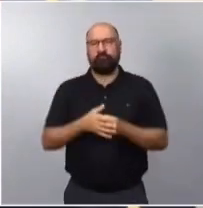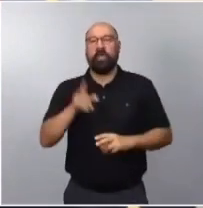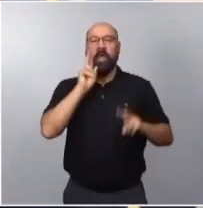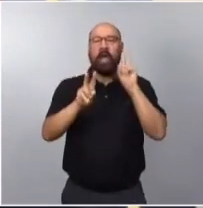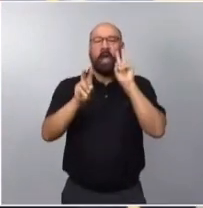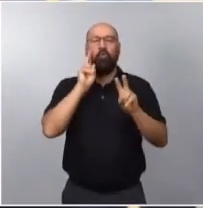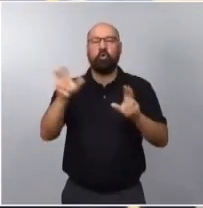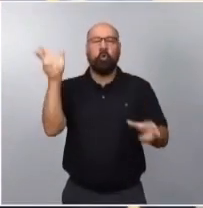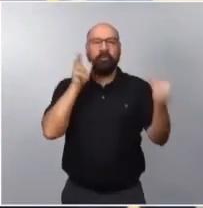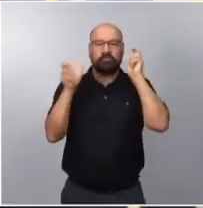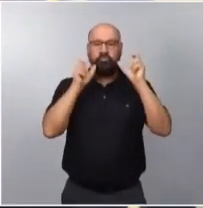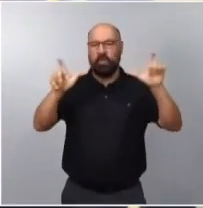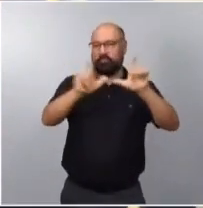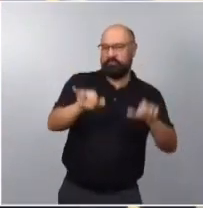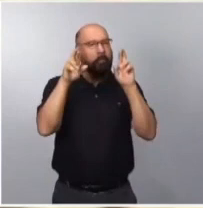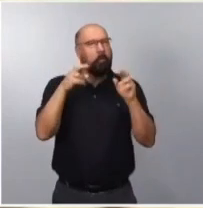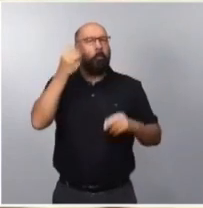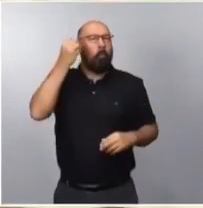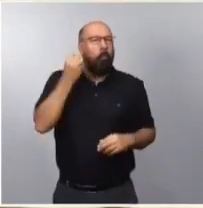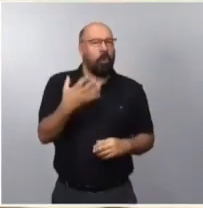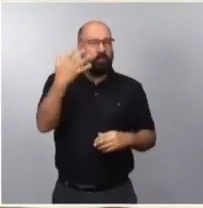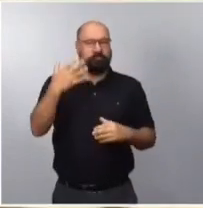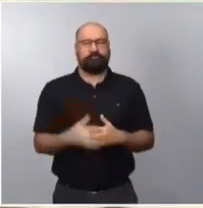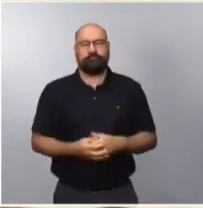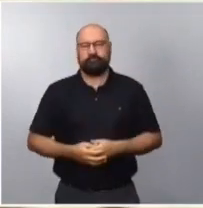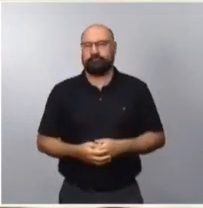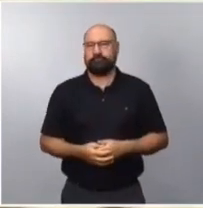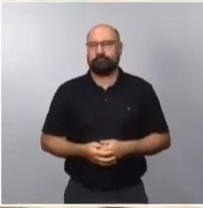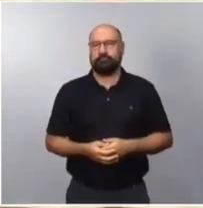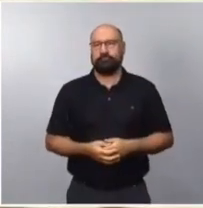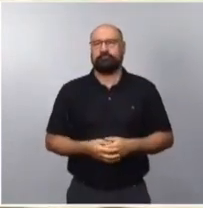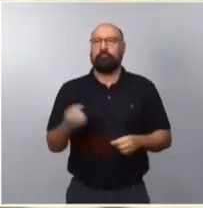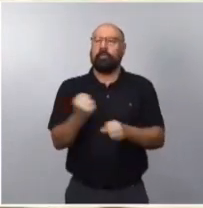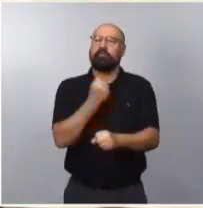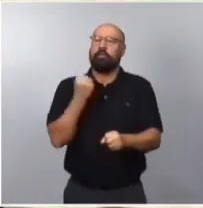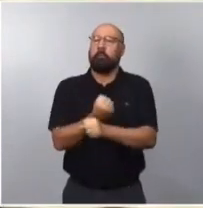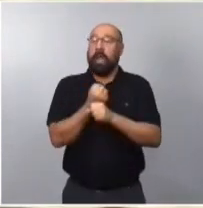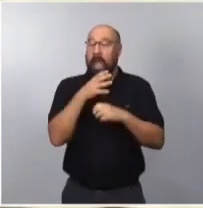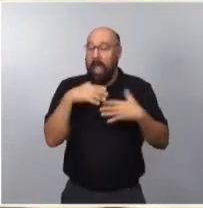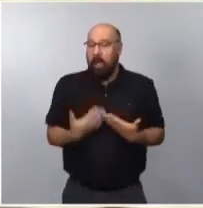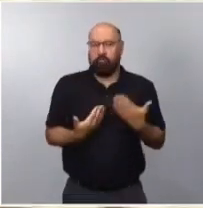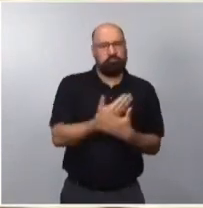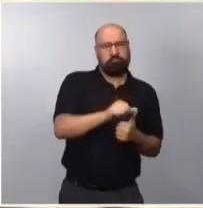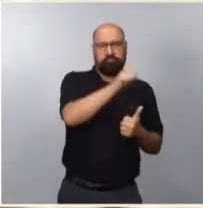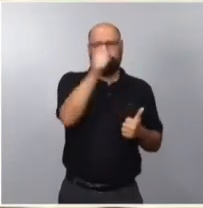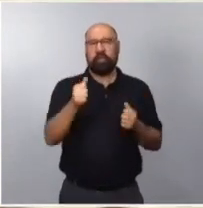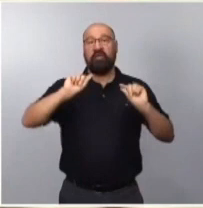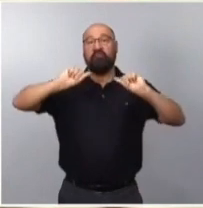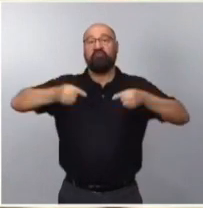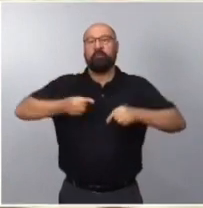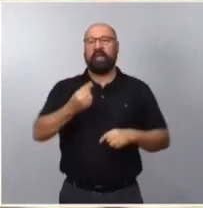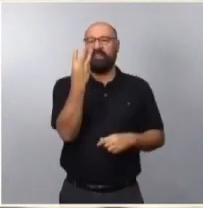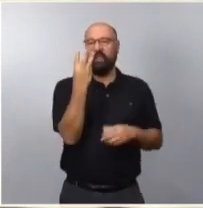la memoria democrática, la ciberseguridad. Entre el trabajo que hemos realizado hoy día, hemos concretado la firma de tres acuerdos y una